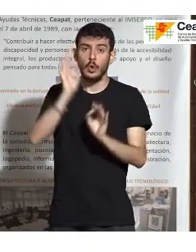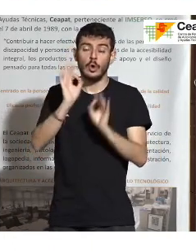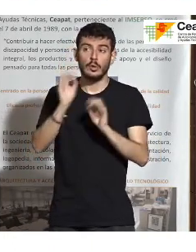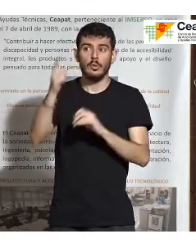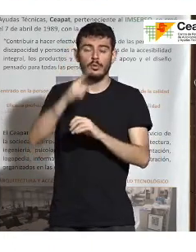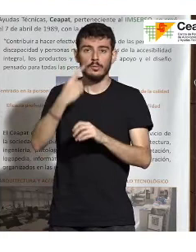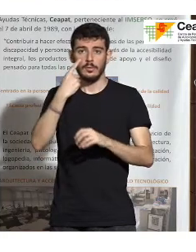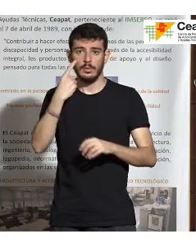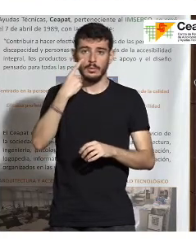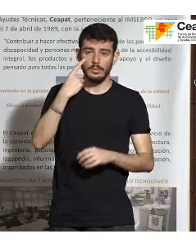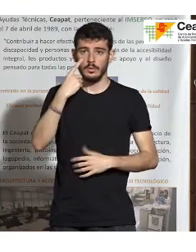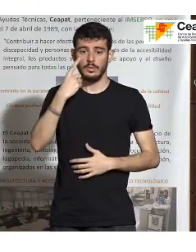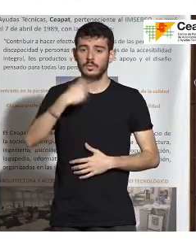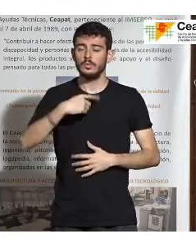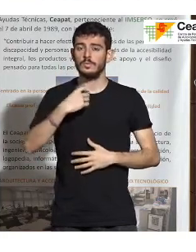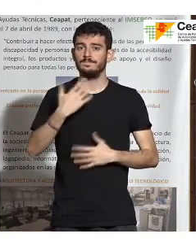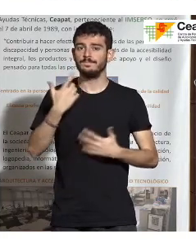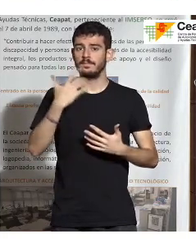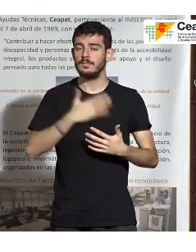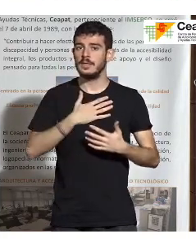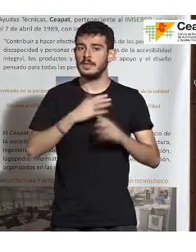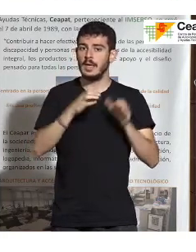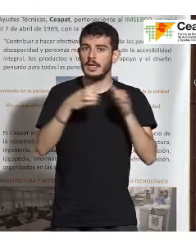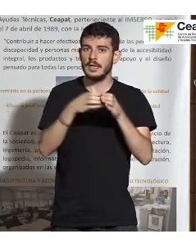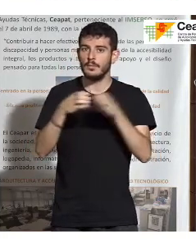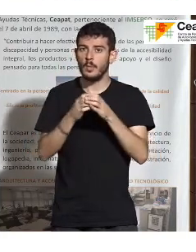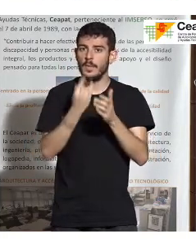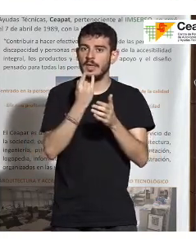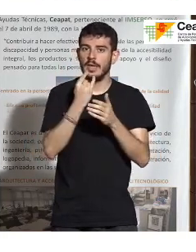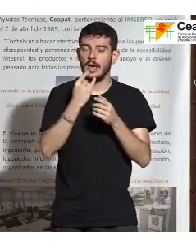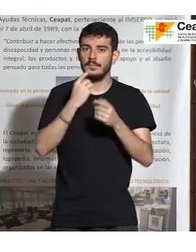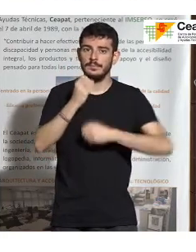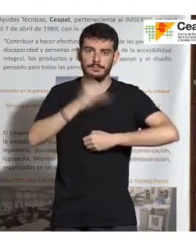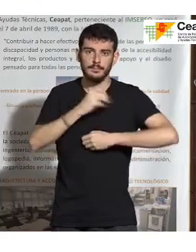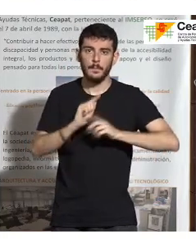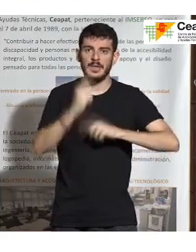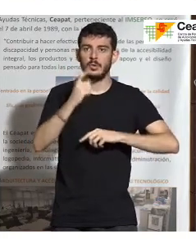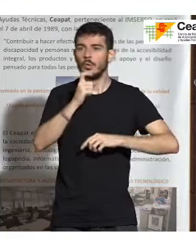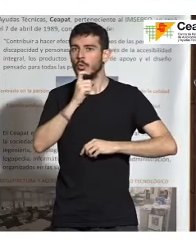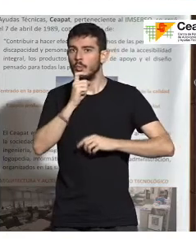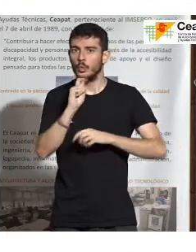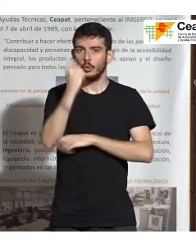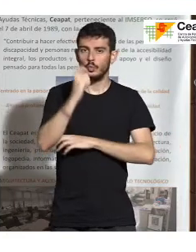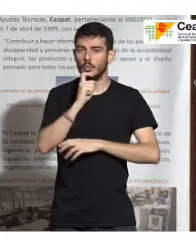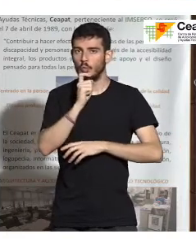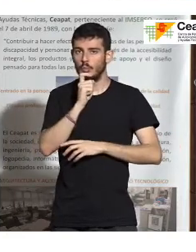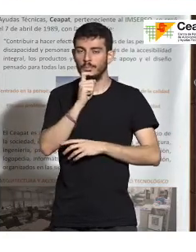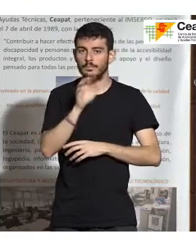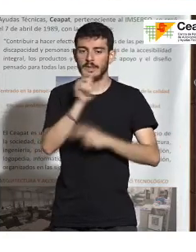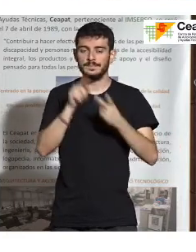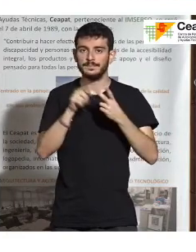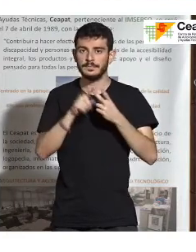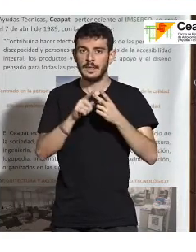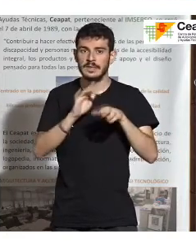pendientes. ¿Cómo conseguir que mi equipo gaste menos batería? Que sean más, que tengan